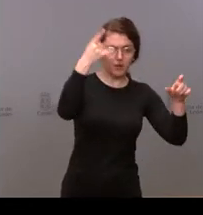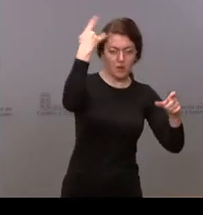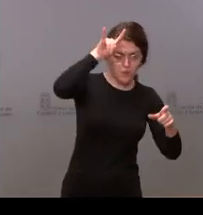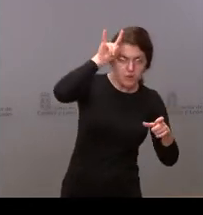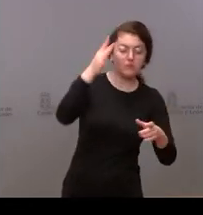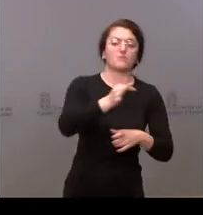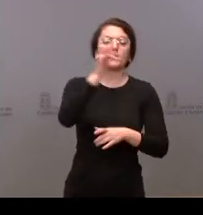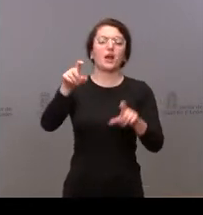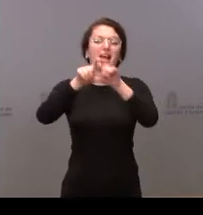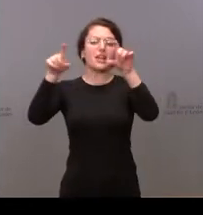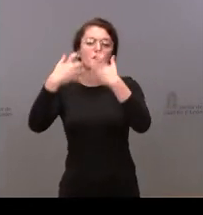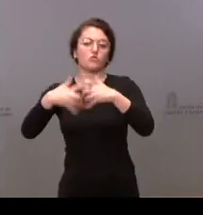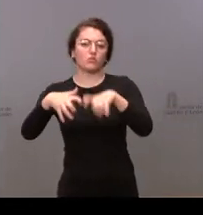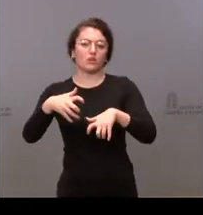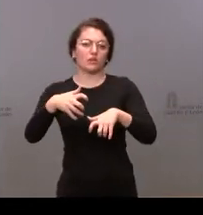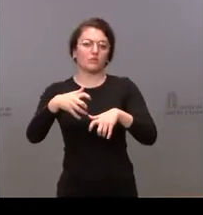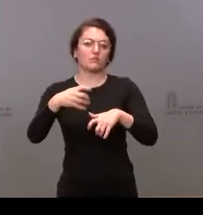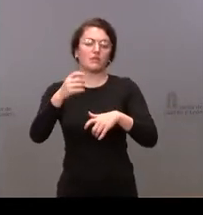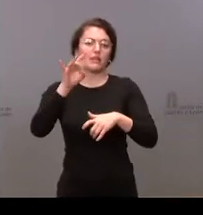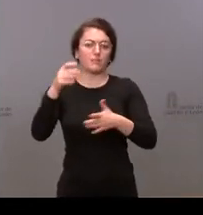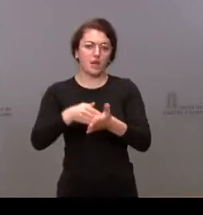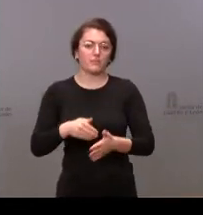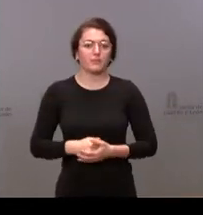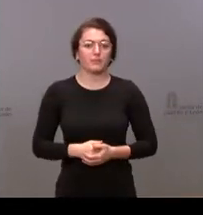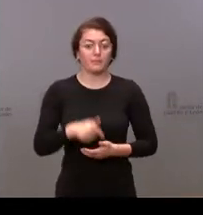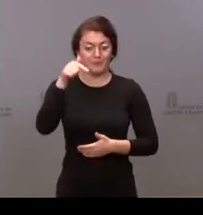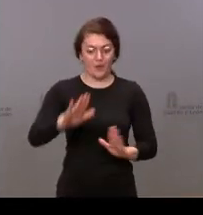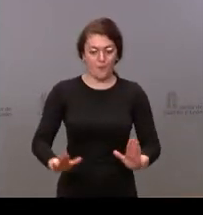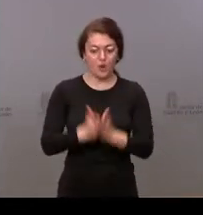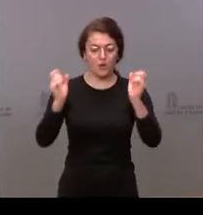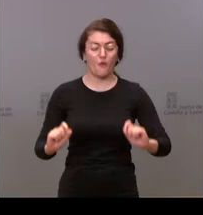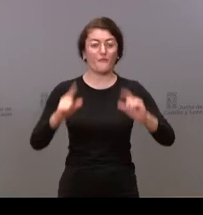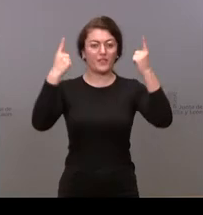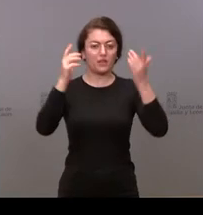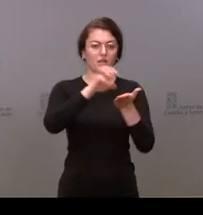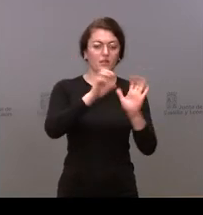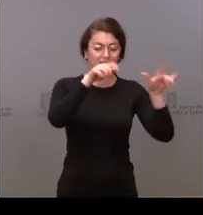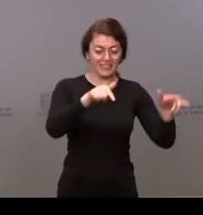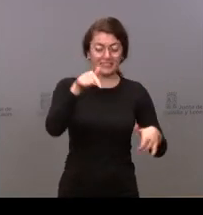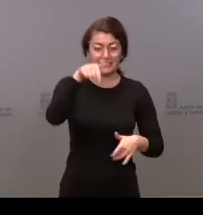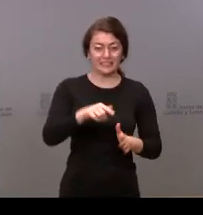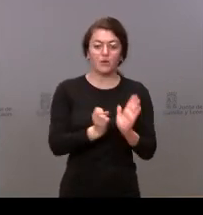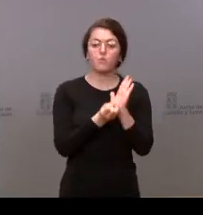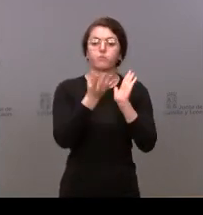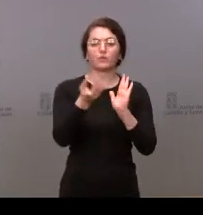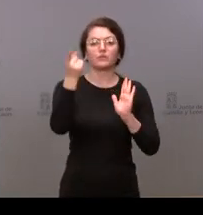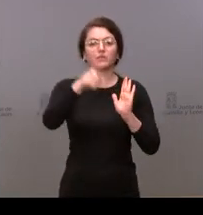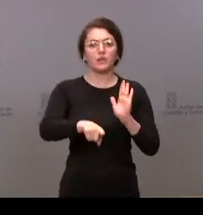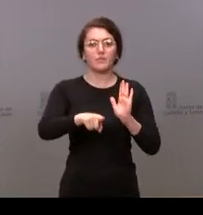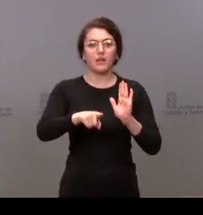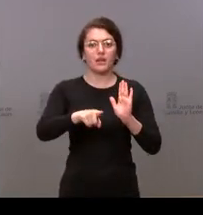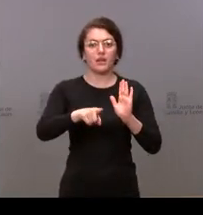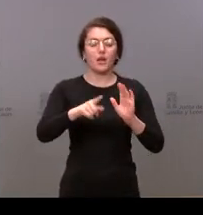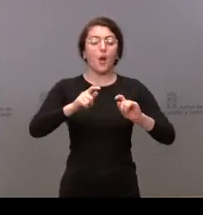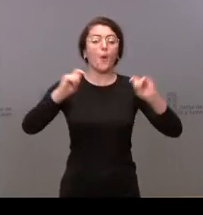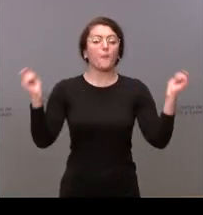misma semana, también el Boletín Oficial de Castilla y León publicó la regulación para la evaluación, promoción y titulación de la ESO para